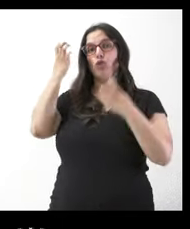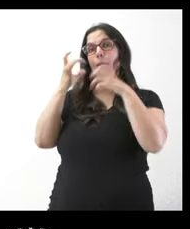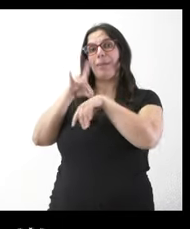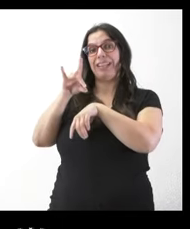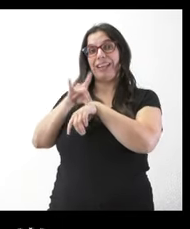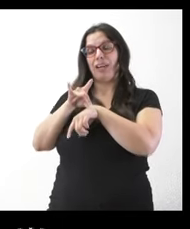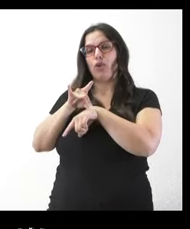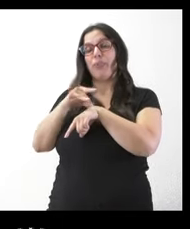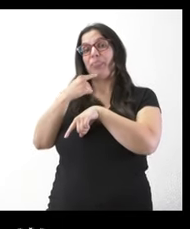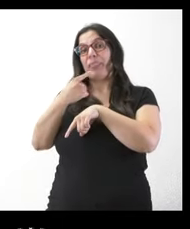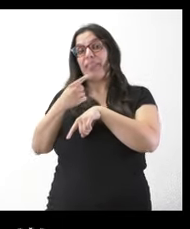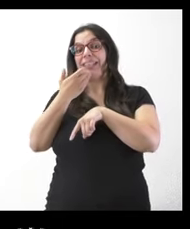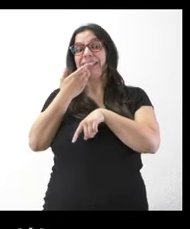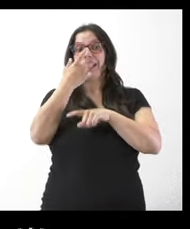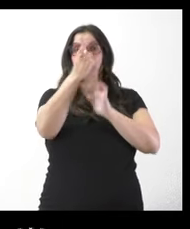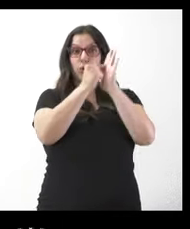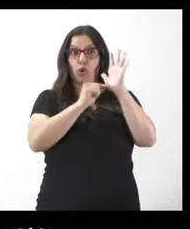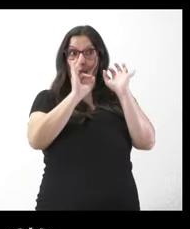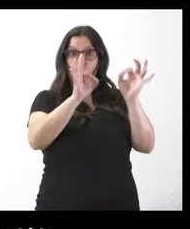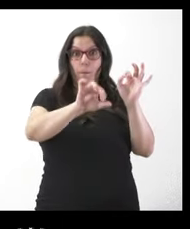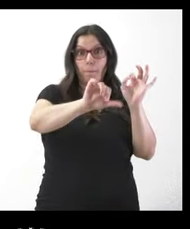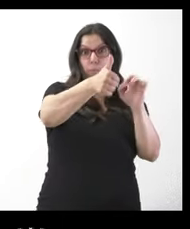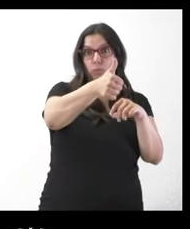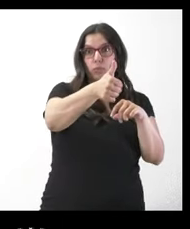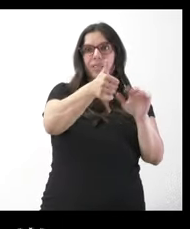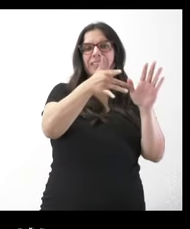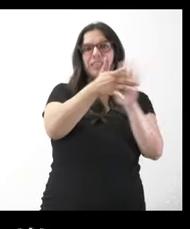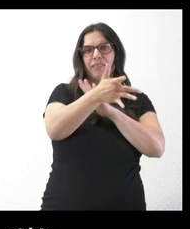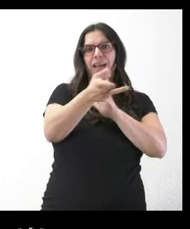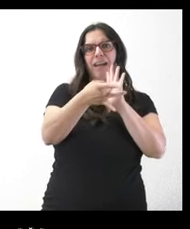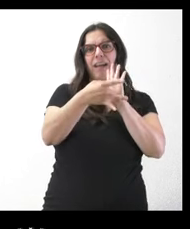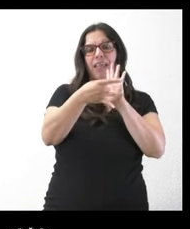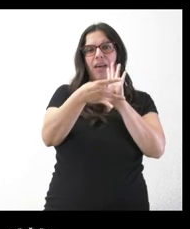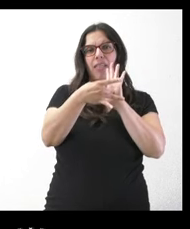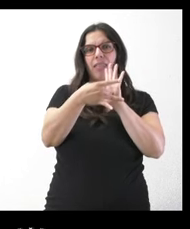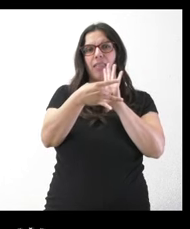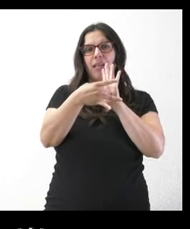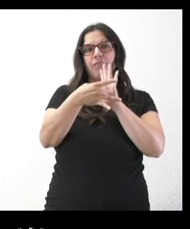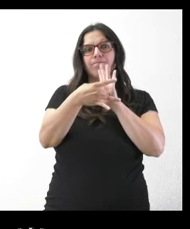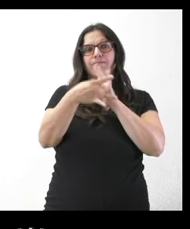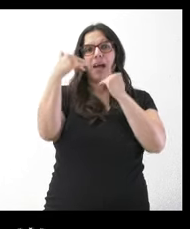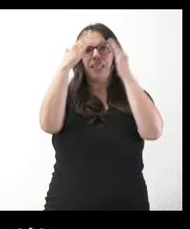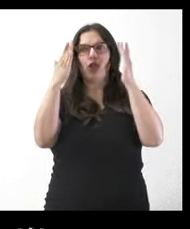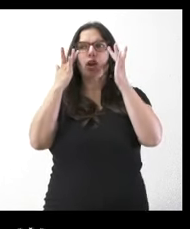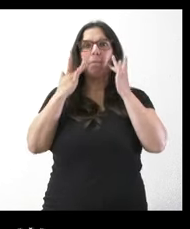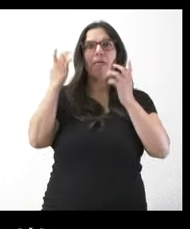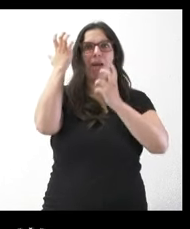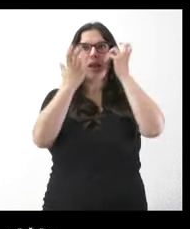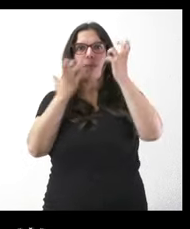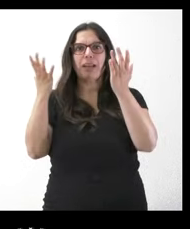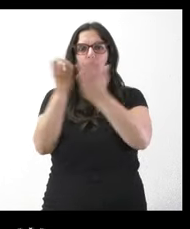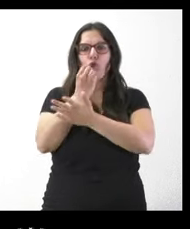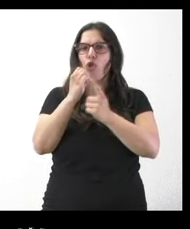a decir que si se aprueban esos términos que se va a notar una merma en la calidad del saneamiento ganadero y eso repercutirá